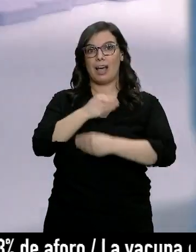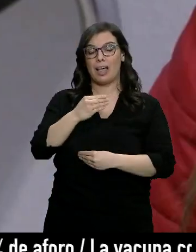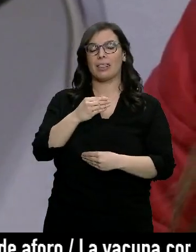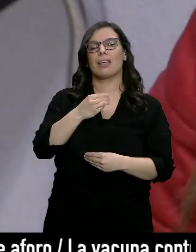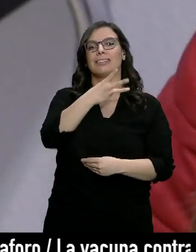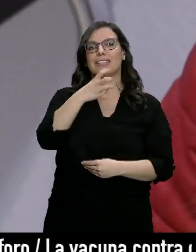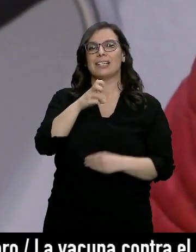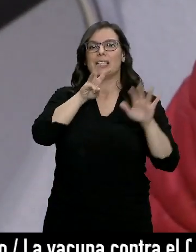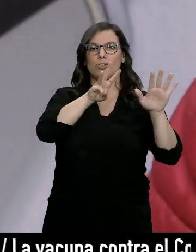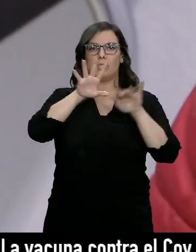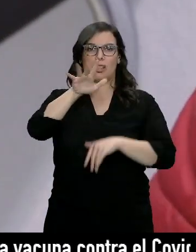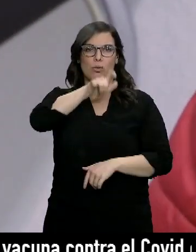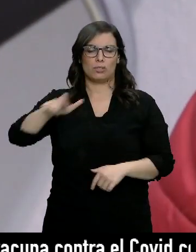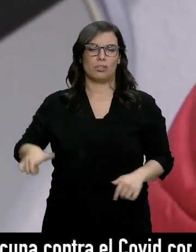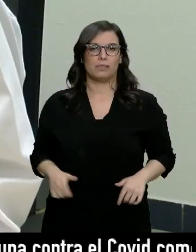estos test.